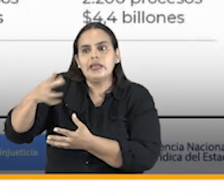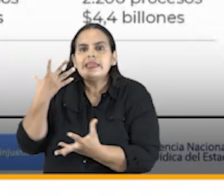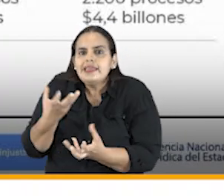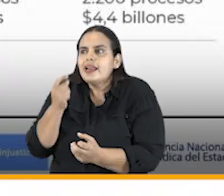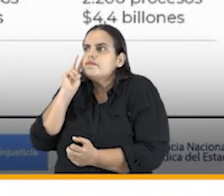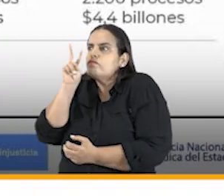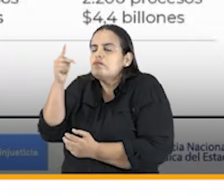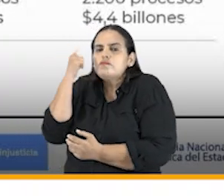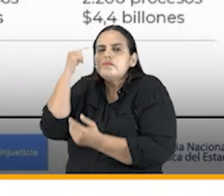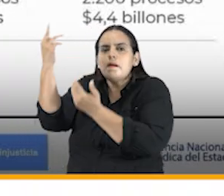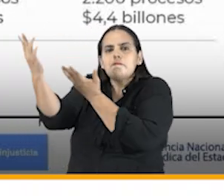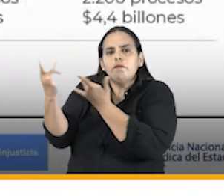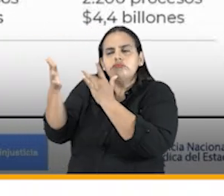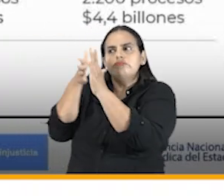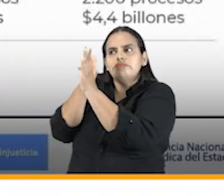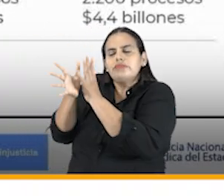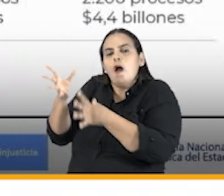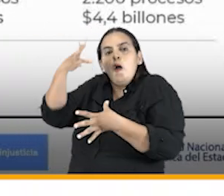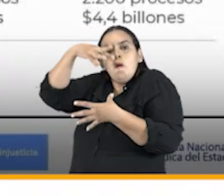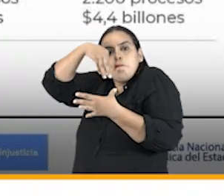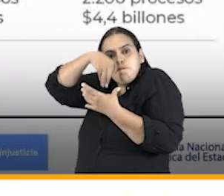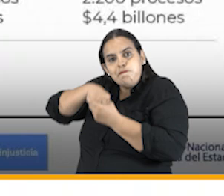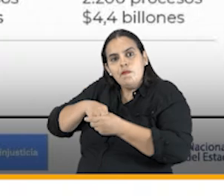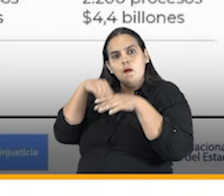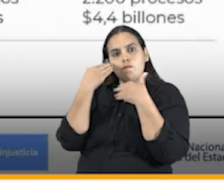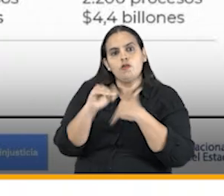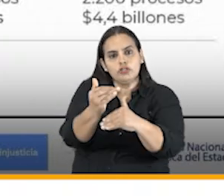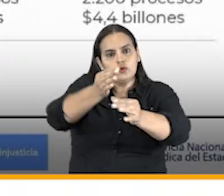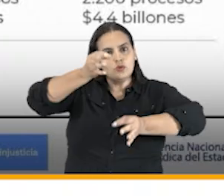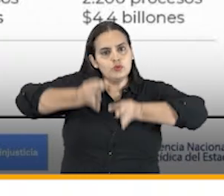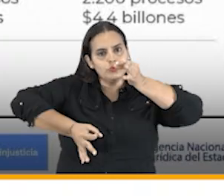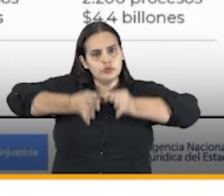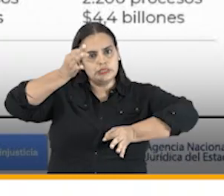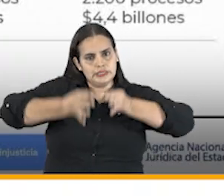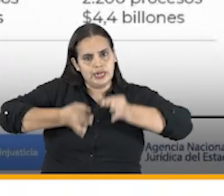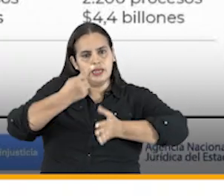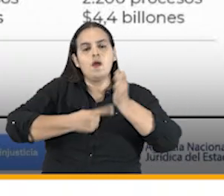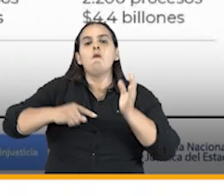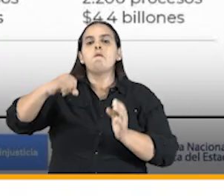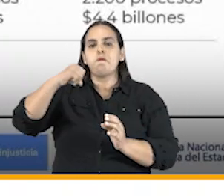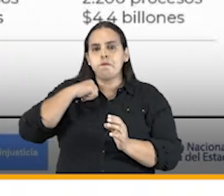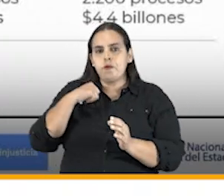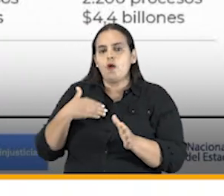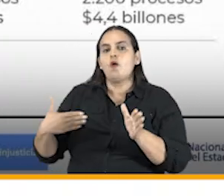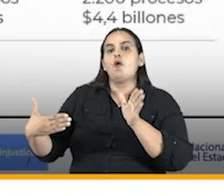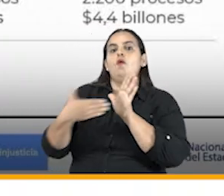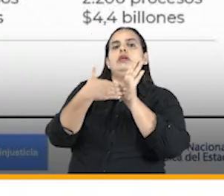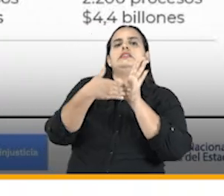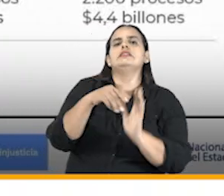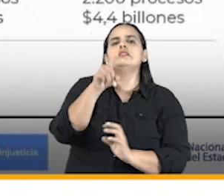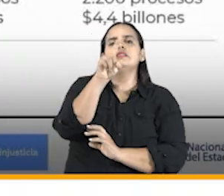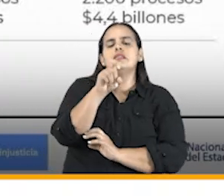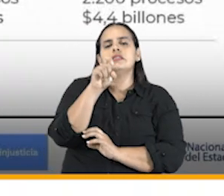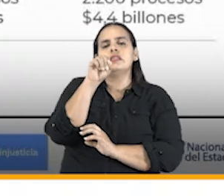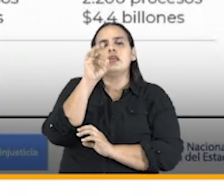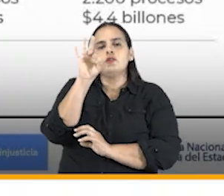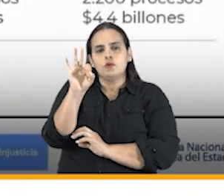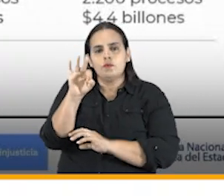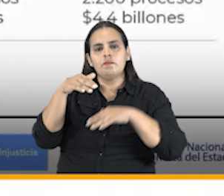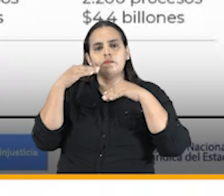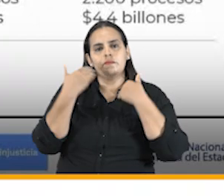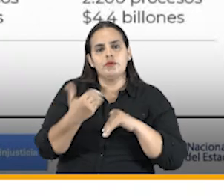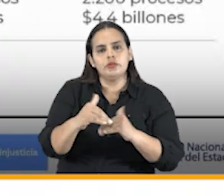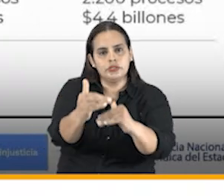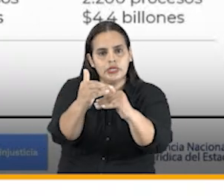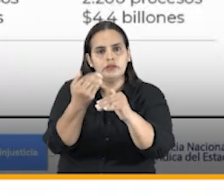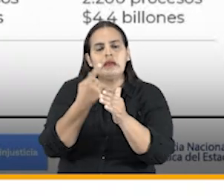procesos internos judiciales. Tenemos en contra 71 procesos arbitrales que valen 3